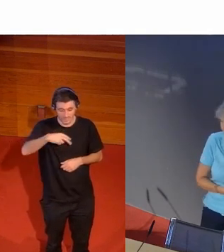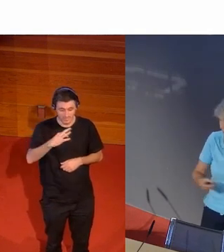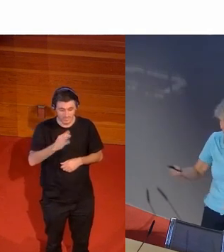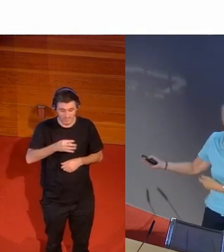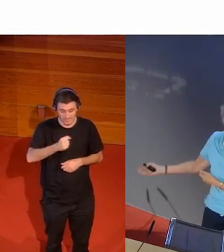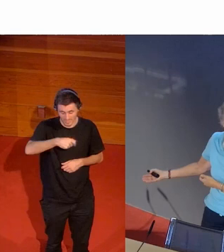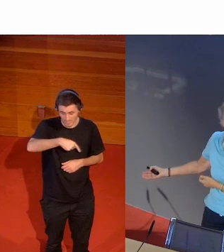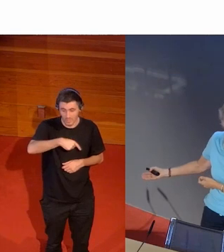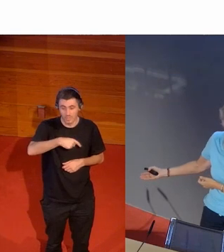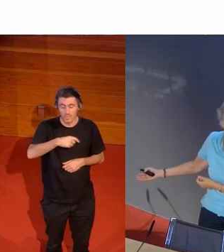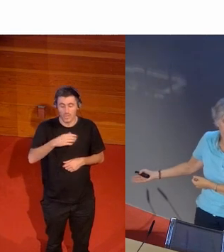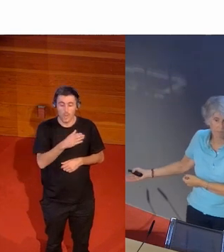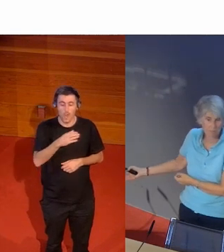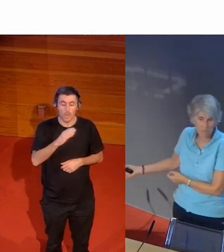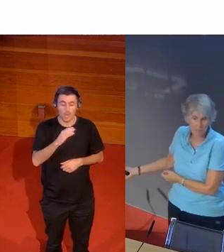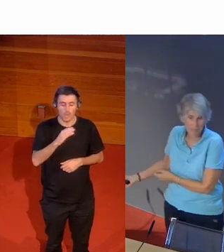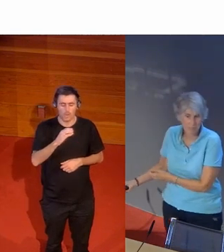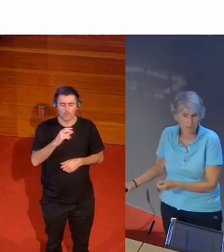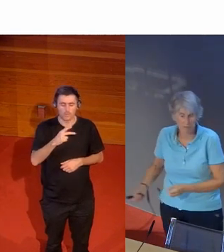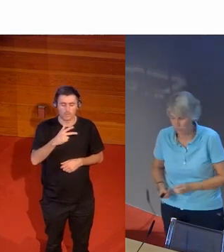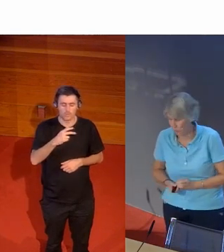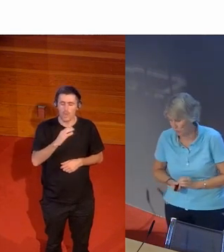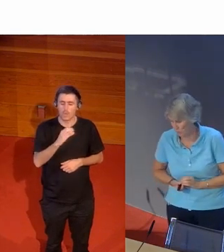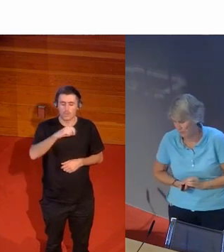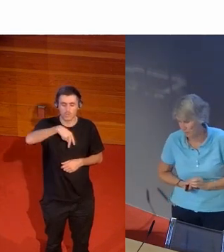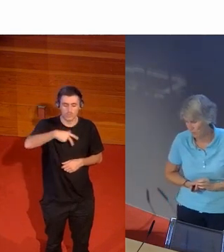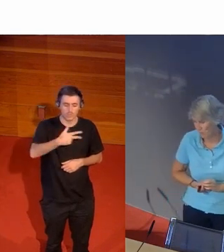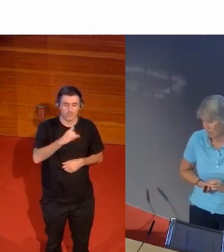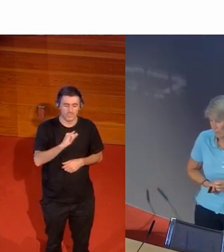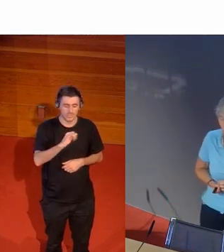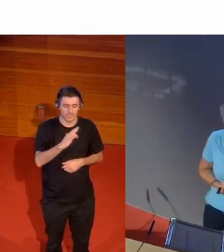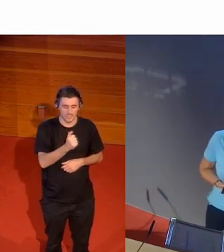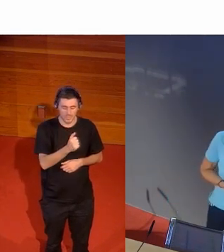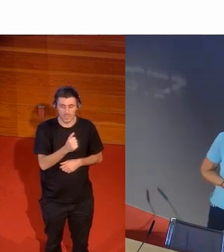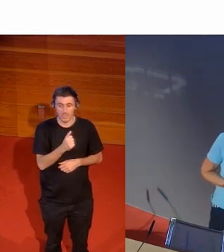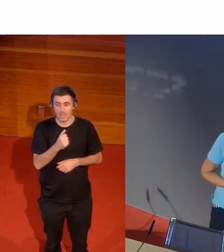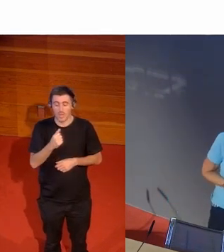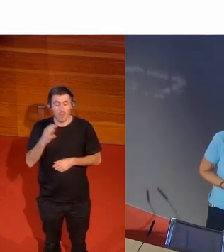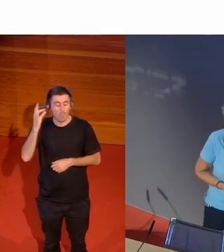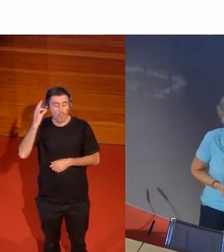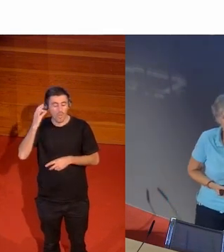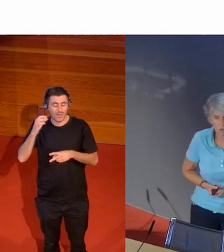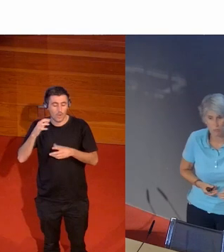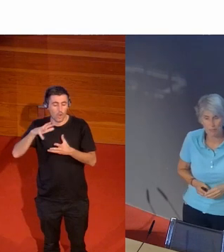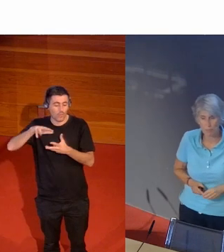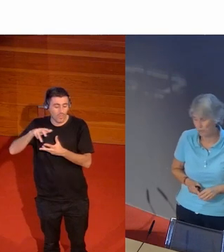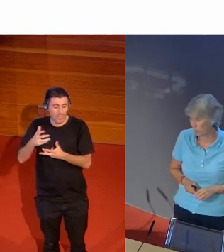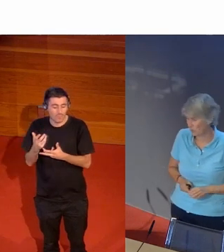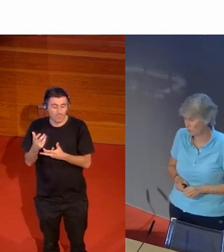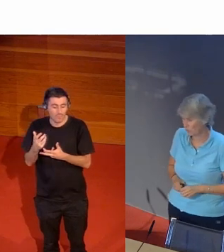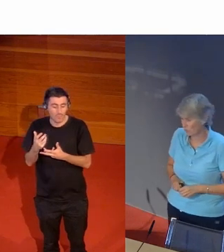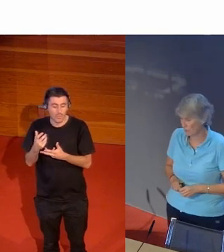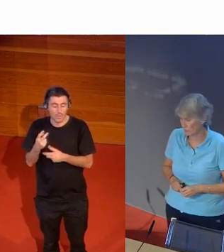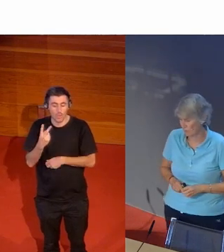predominaba pero en el de Chantal es el fútbol femenino la mujer como noticia hasta 2010